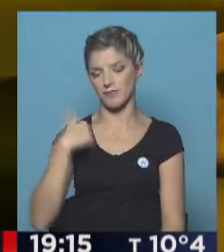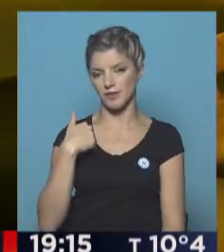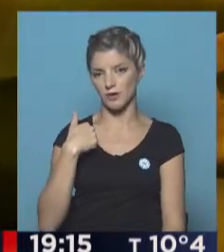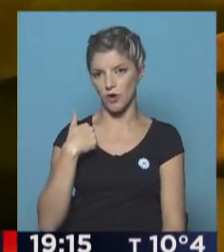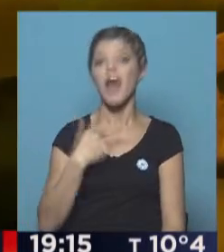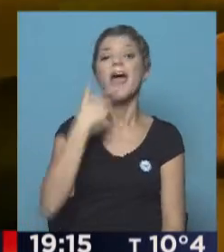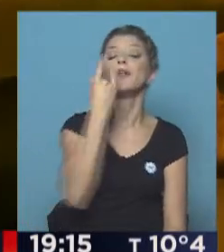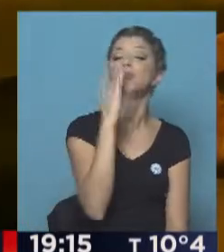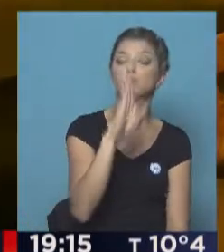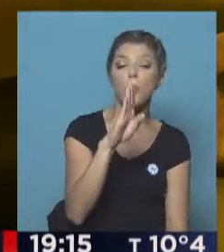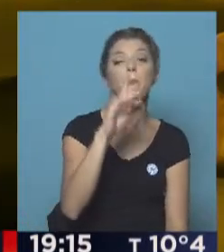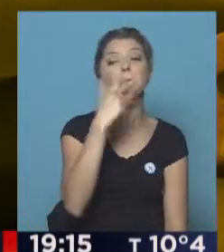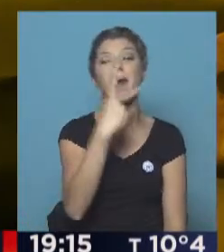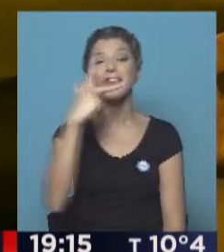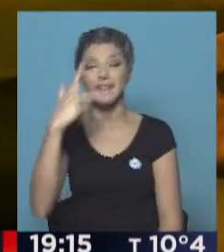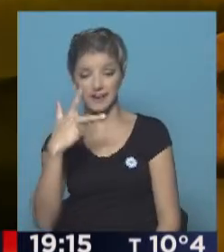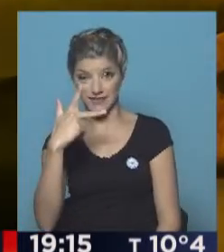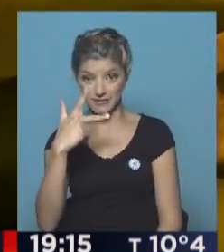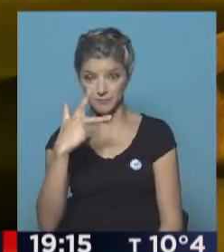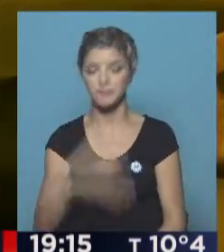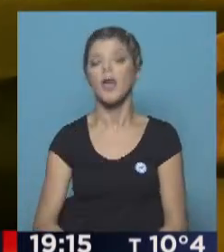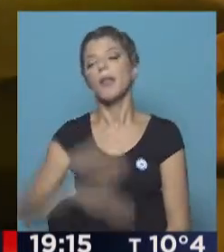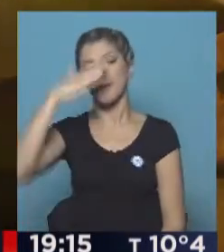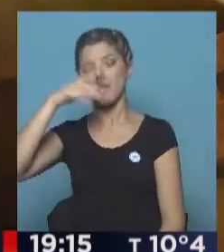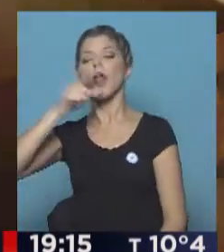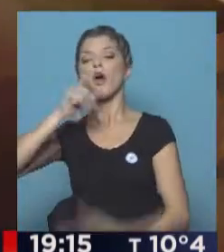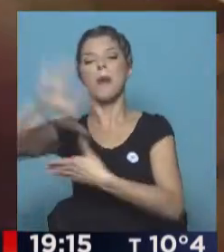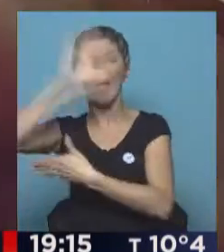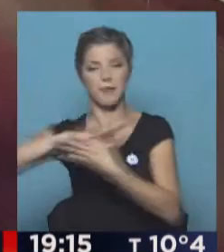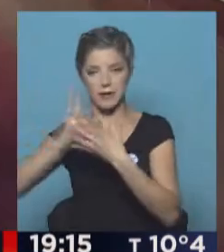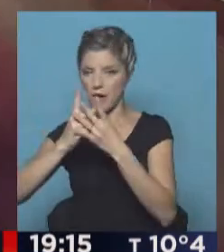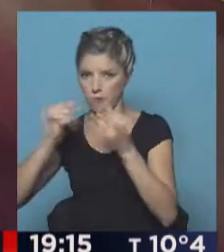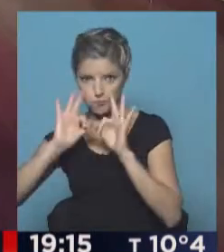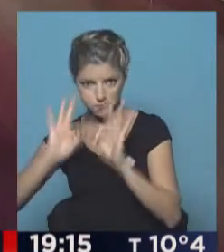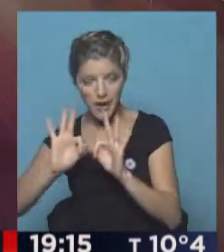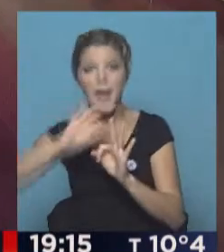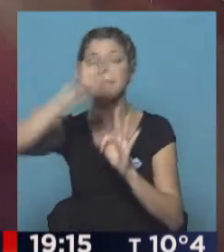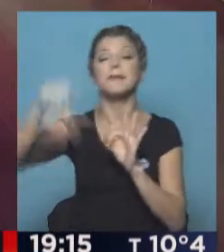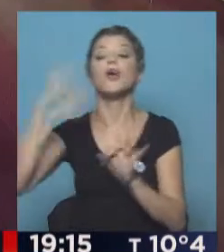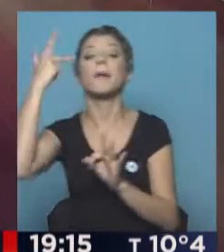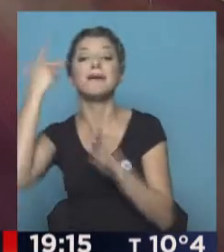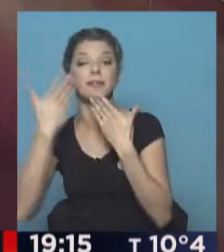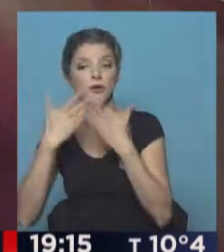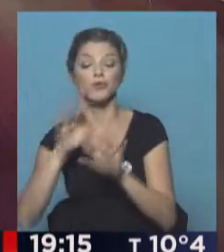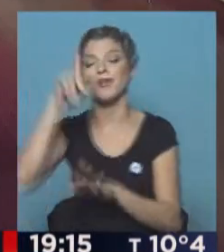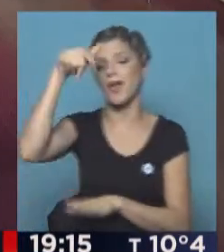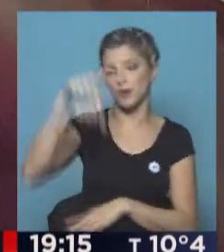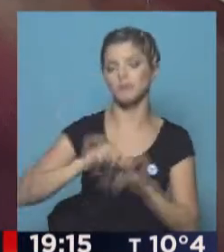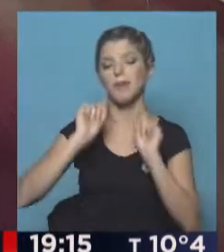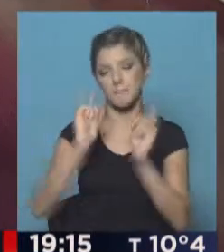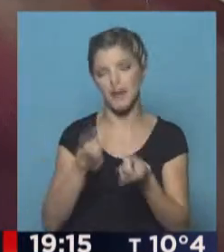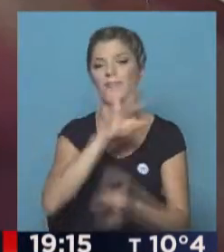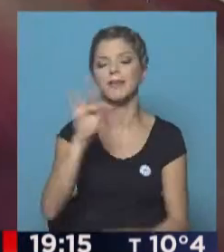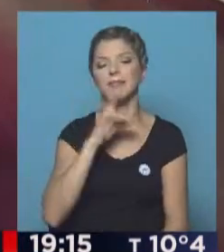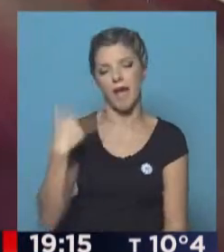trajo como corolario, por un lado, después de la finalización de la Copa América, la renuncia de Leo Messi y por el otro hoy, Daniel, la renuncia oficial del